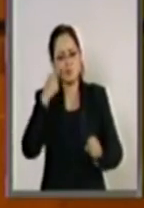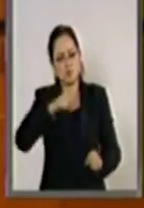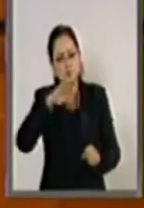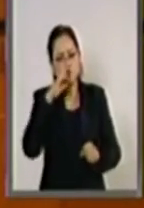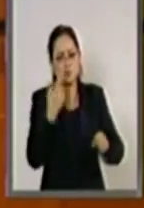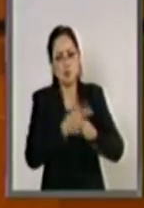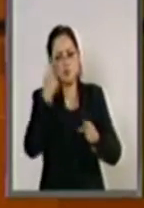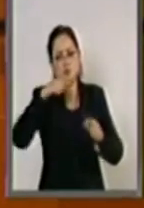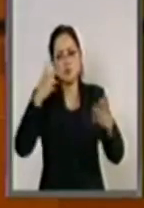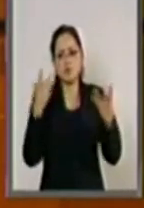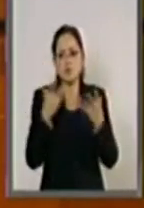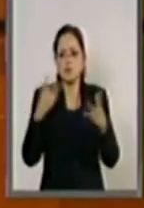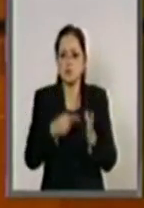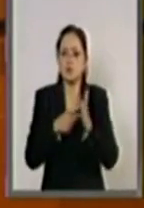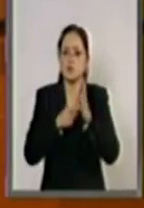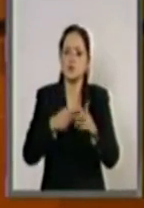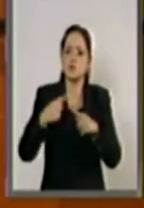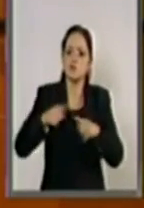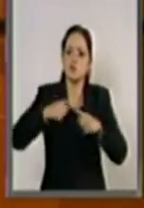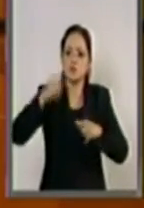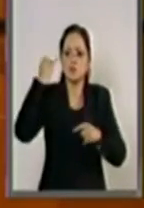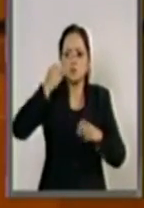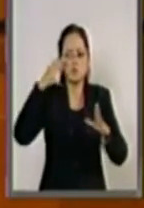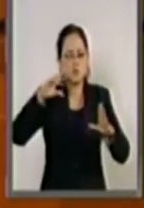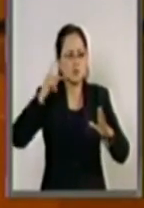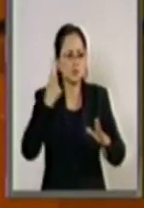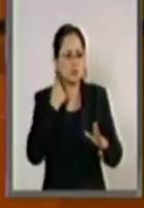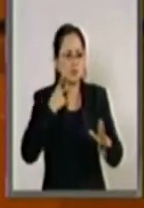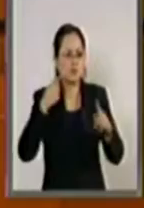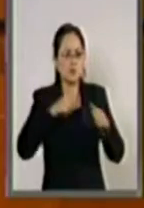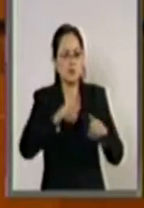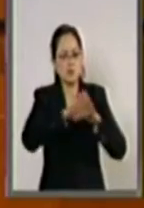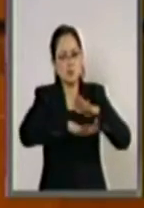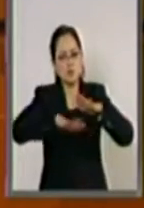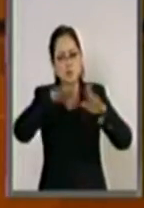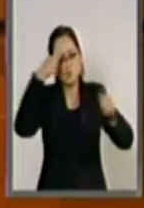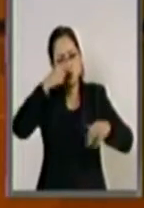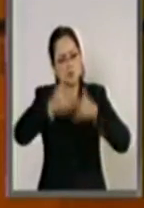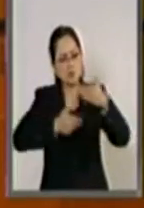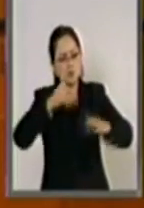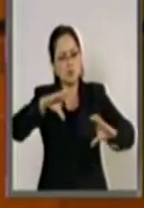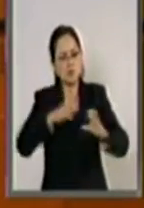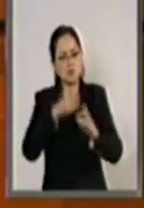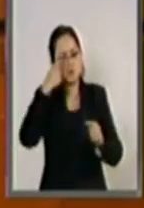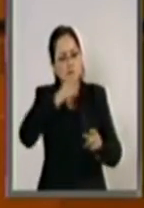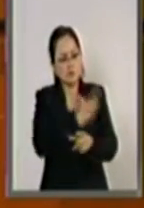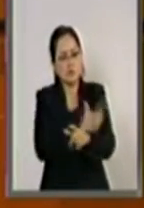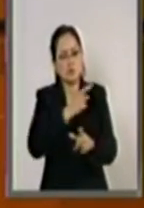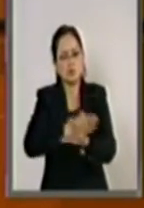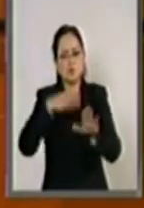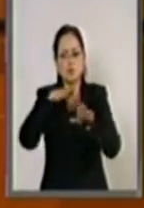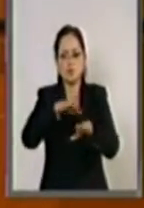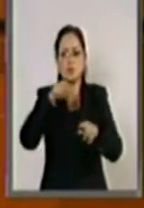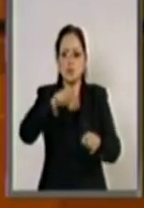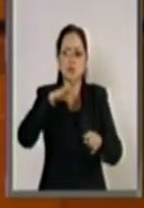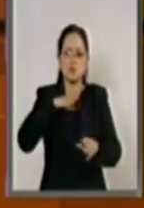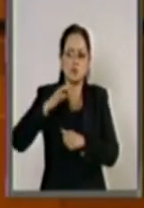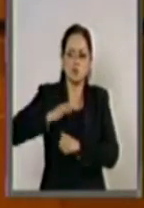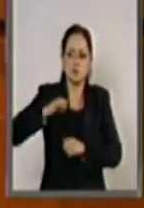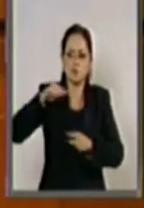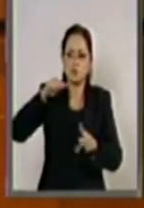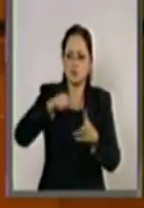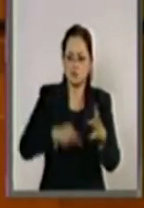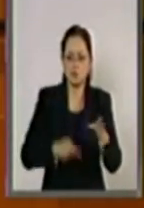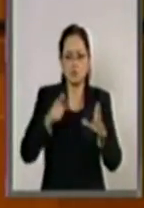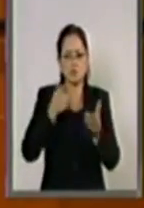de establecer e implementar estas políticas públicas, bases generales y procedimientos para la coordinación entre las autoridades de